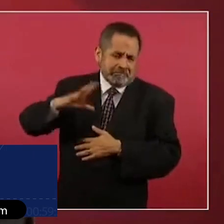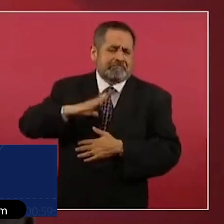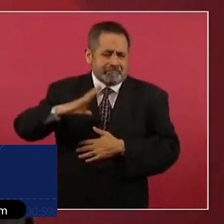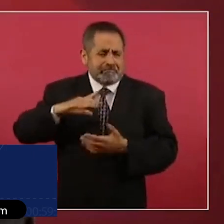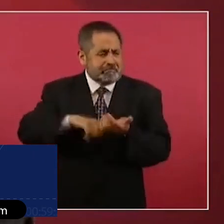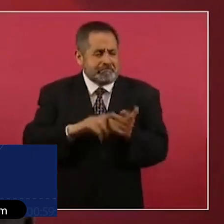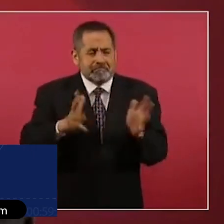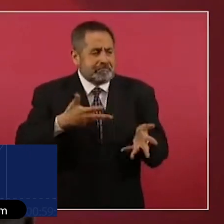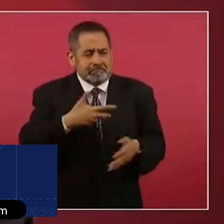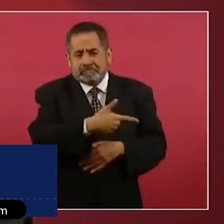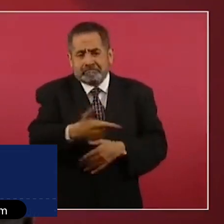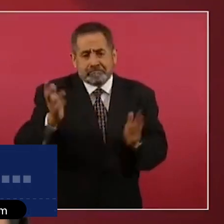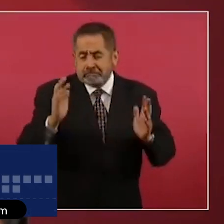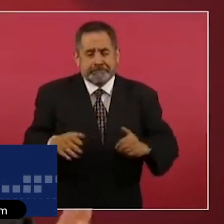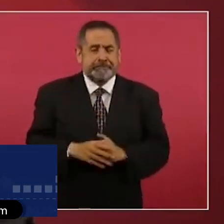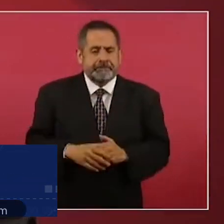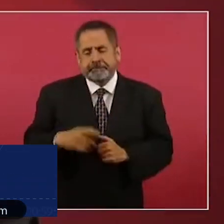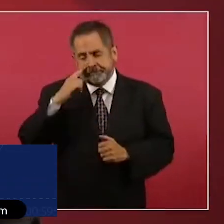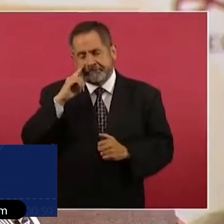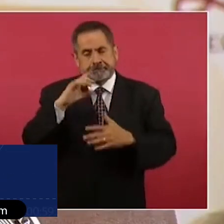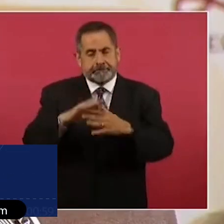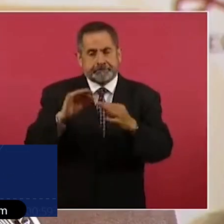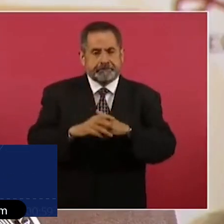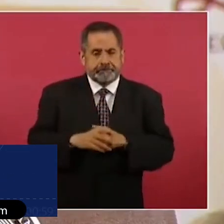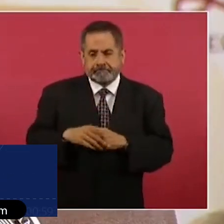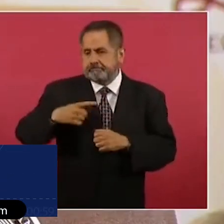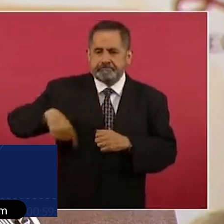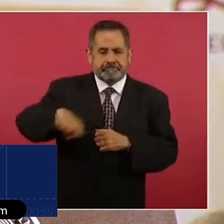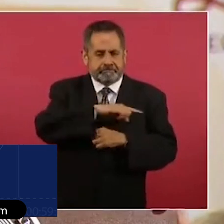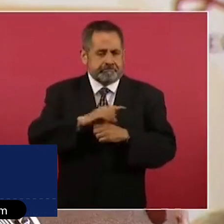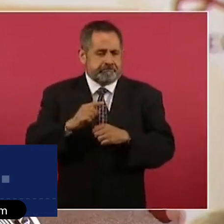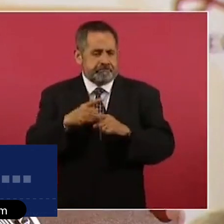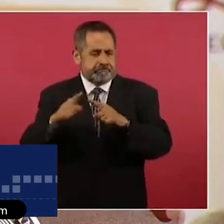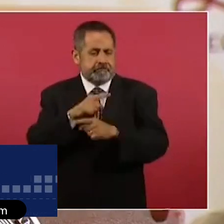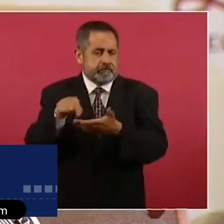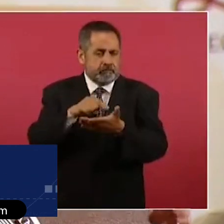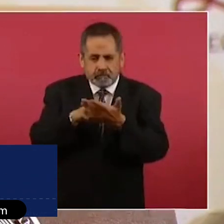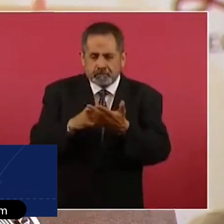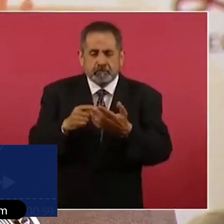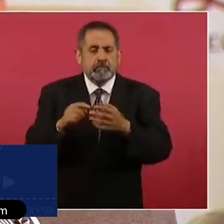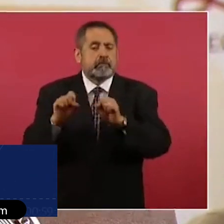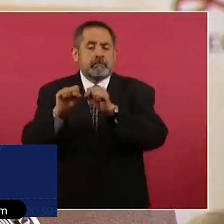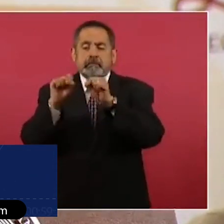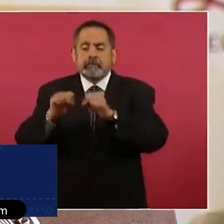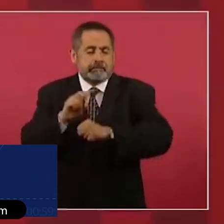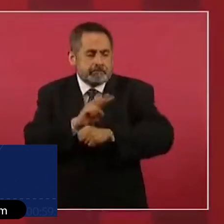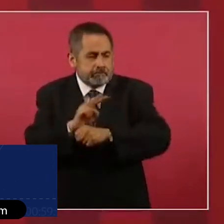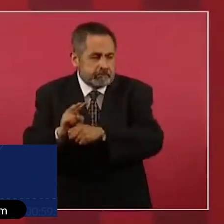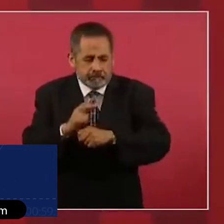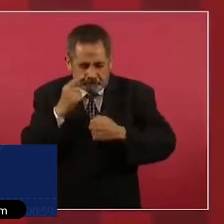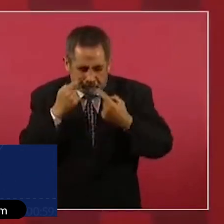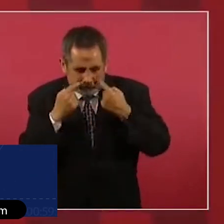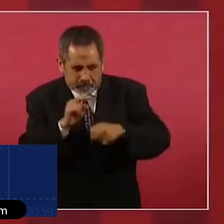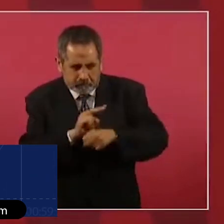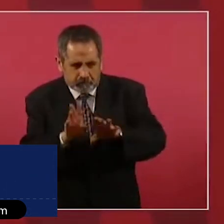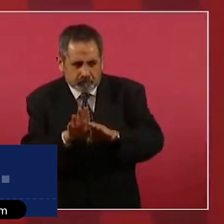digo porque, desde luego, los sistemas de vigilancia epidemiológica, los sistemas de salud pública, le damos un seguimiento,